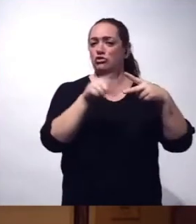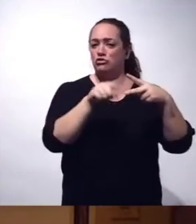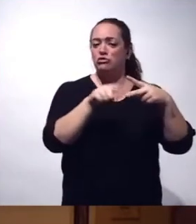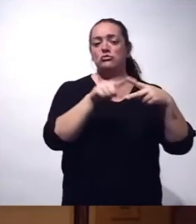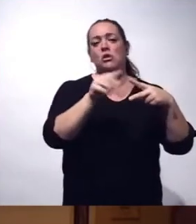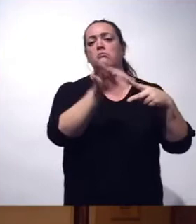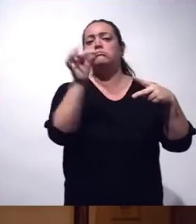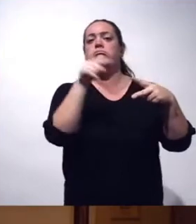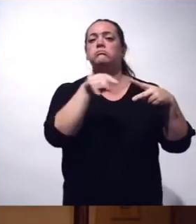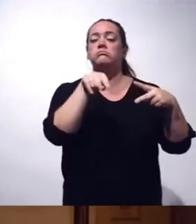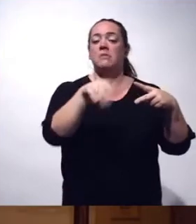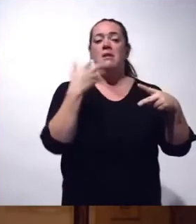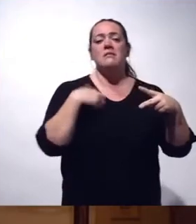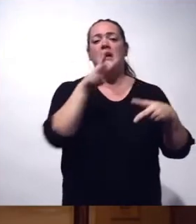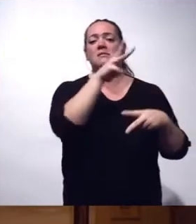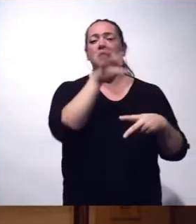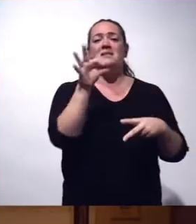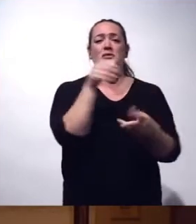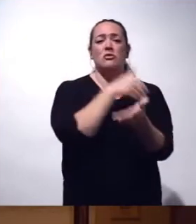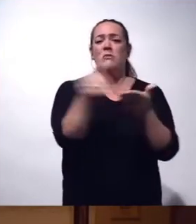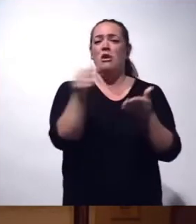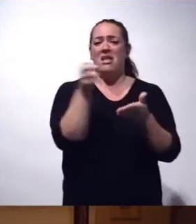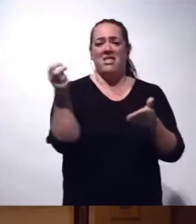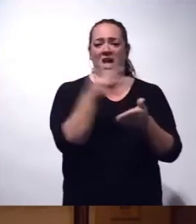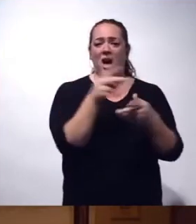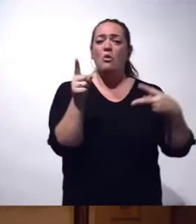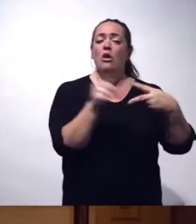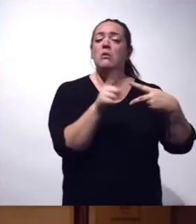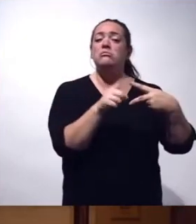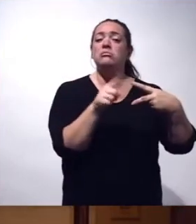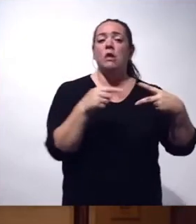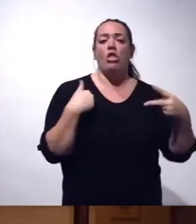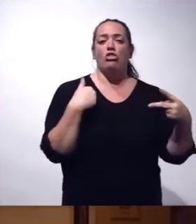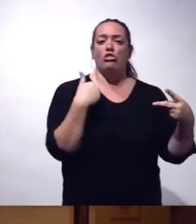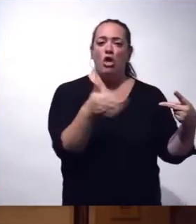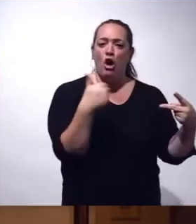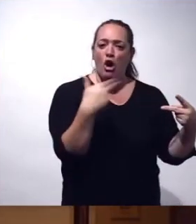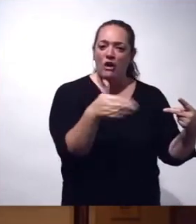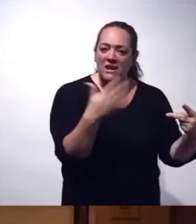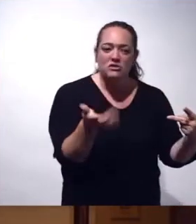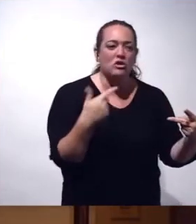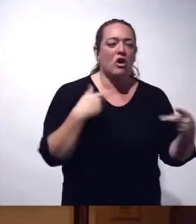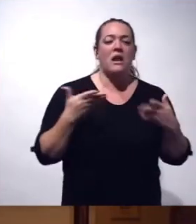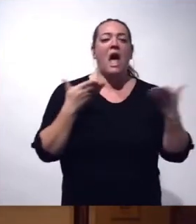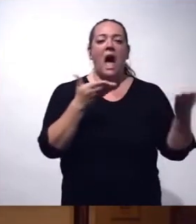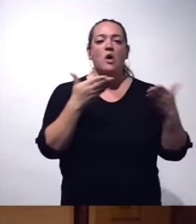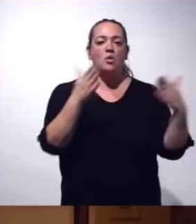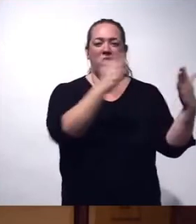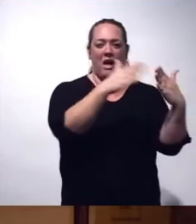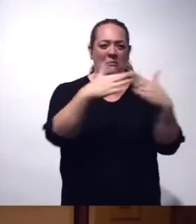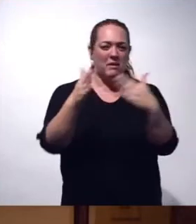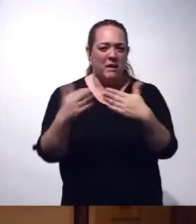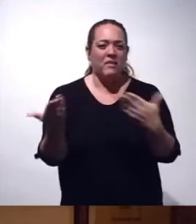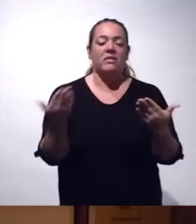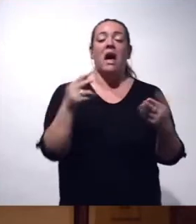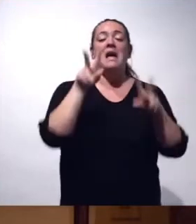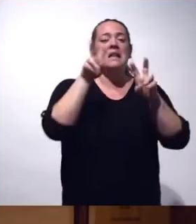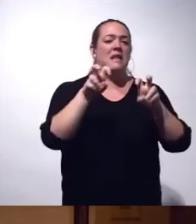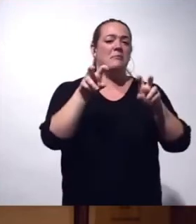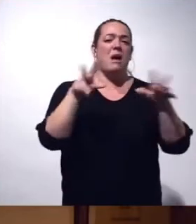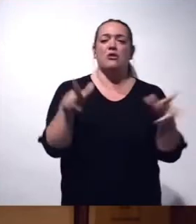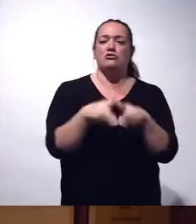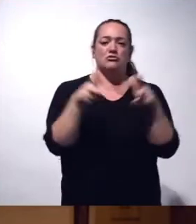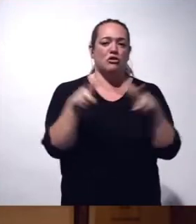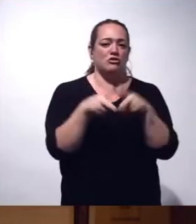extraer dos. Han llegado ya 300 millones de euros a través de donaciones, a través de ayudas en vivienda, a través de aspectos